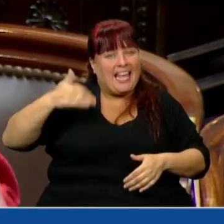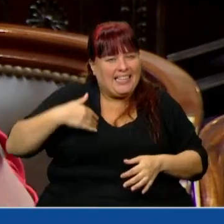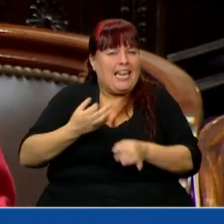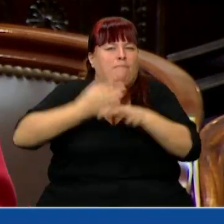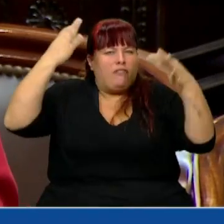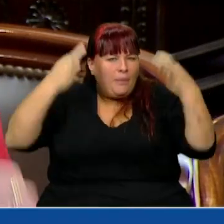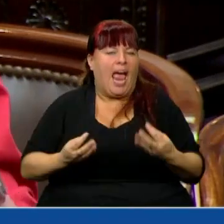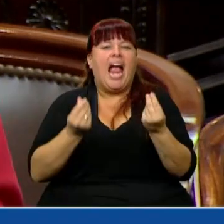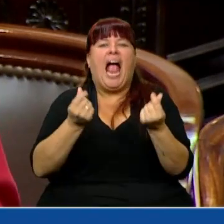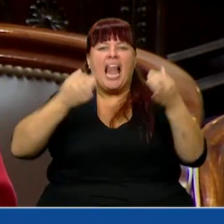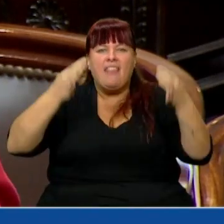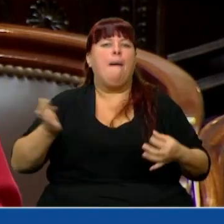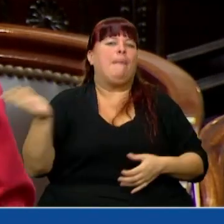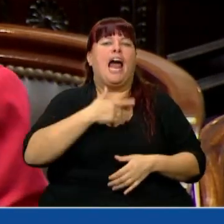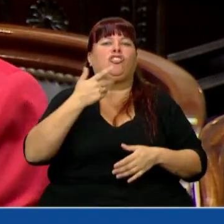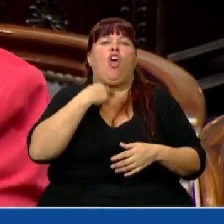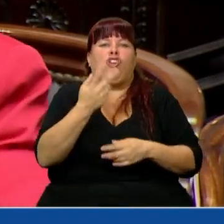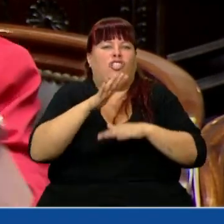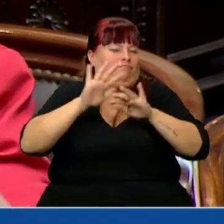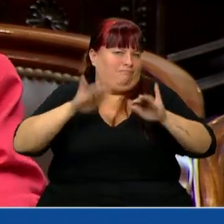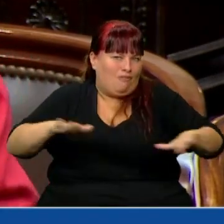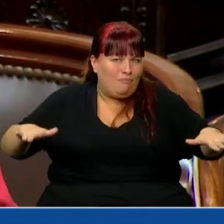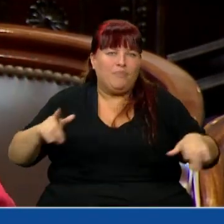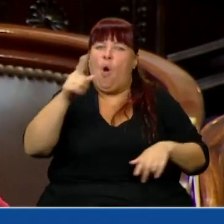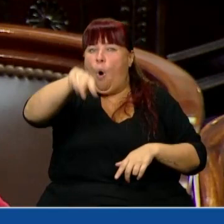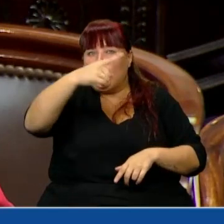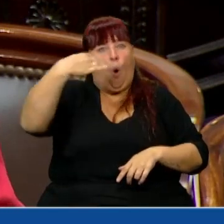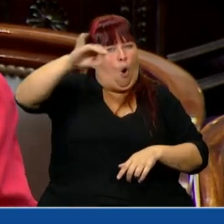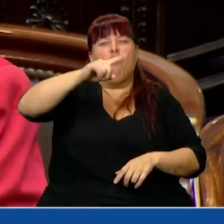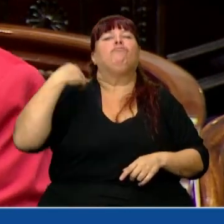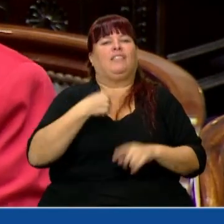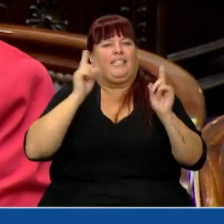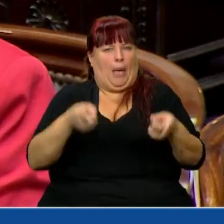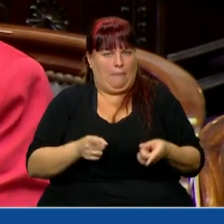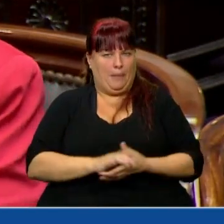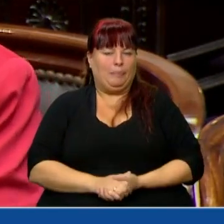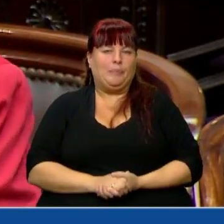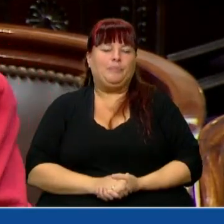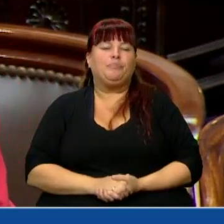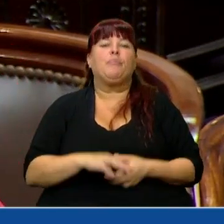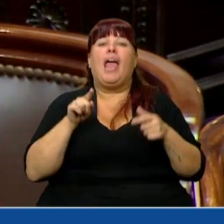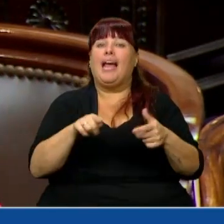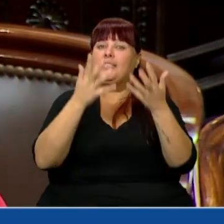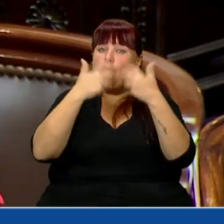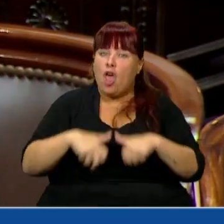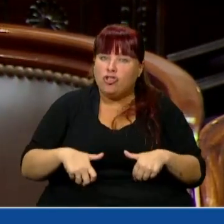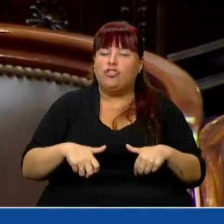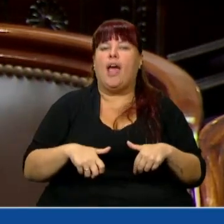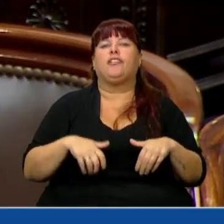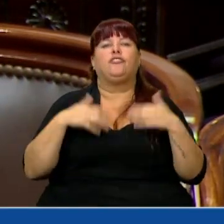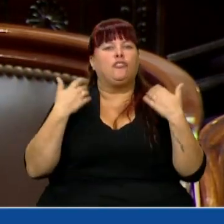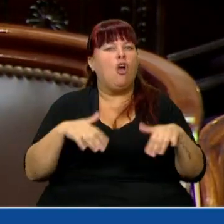de excelencia y de calidad para todos nuestros hijos. No son ustedes los únicos. Este proyecto tiene